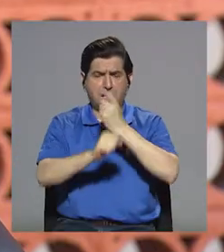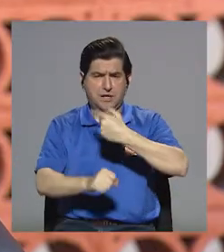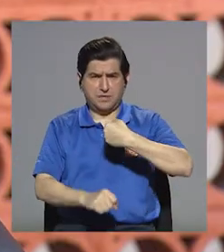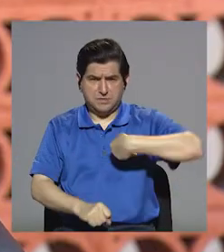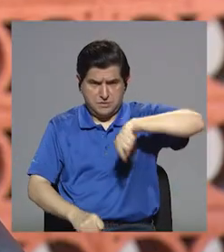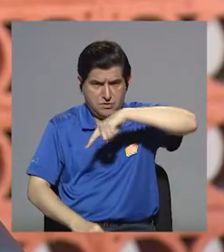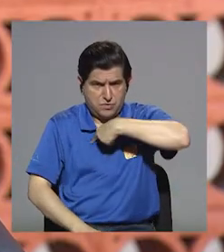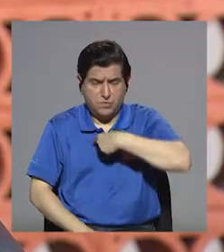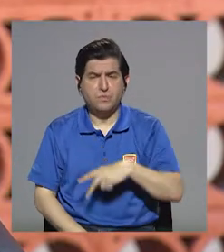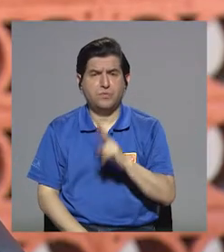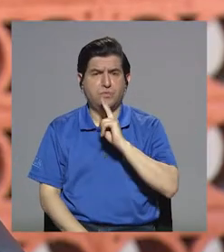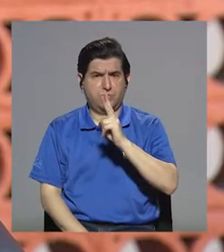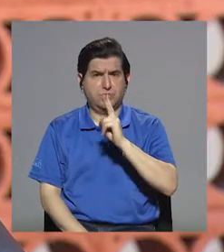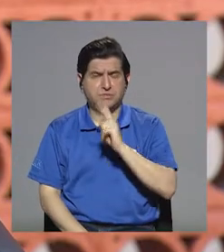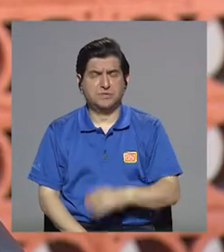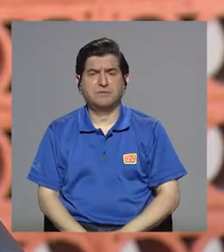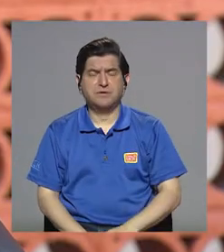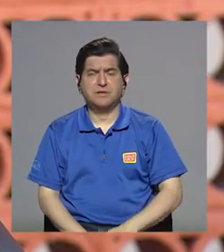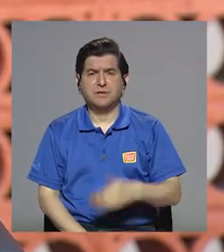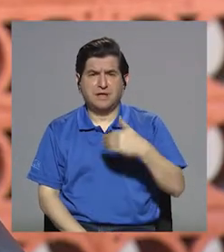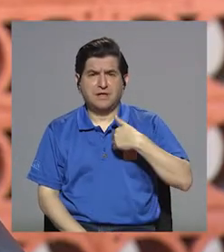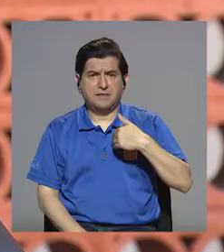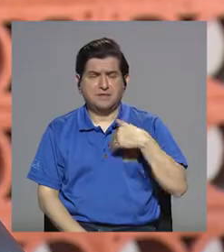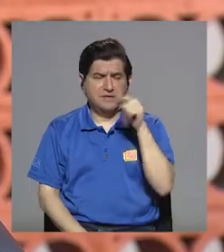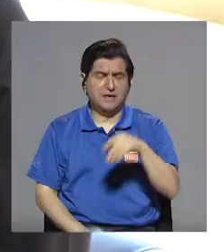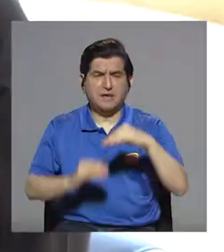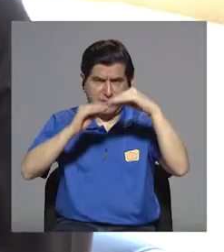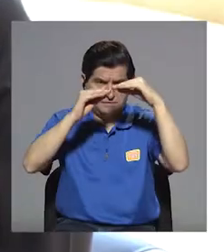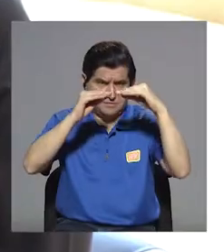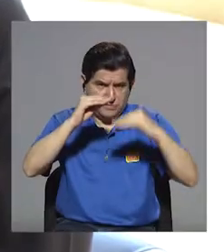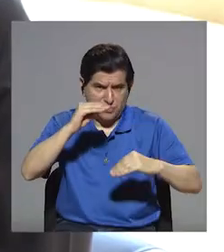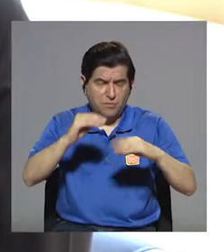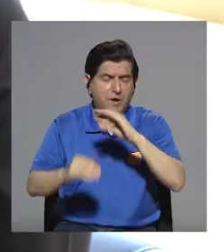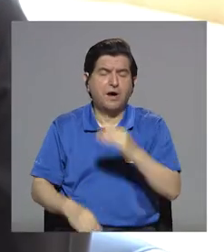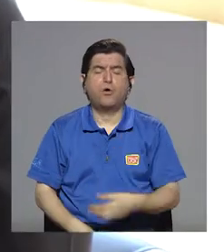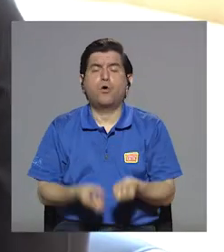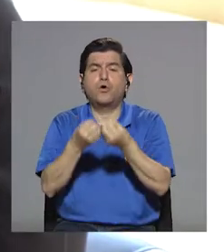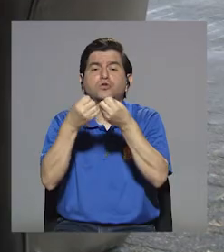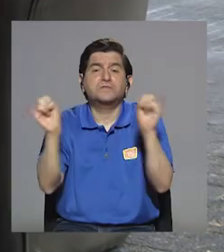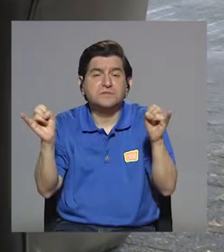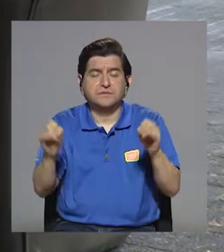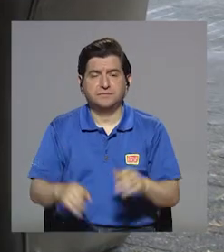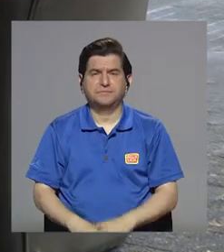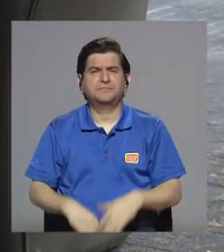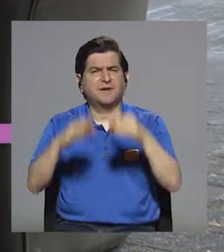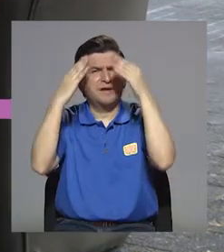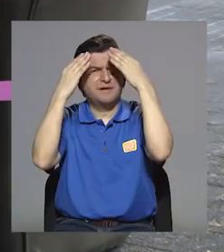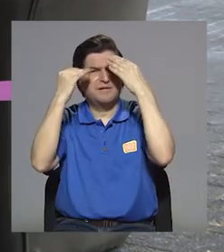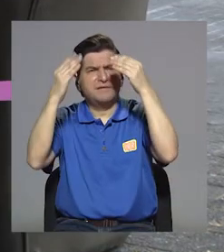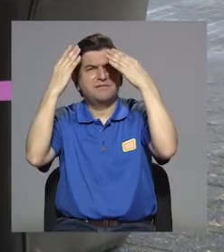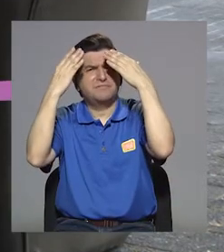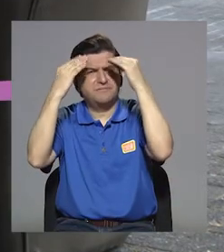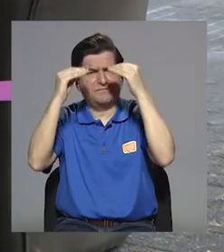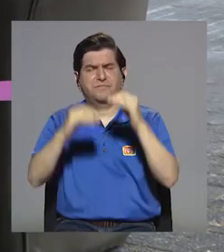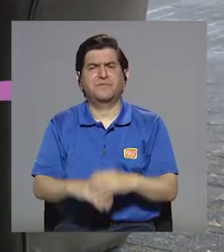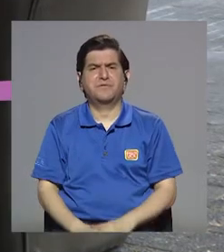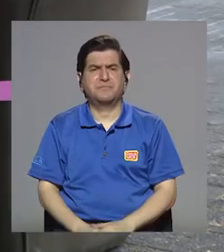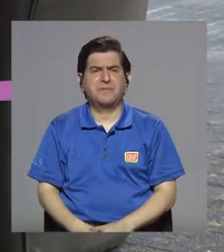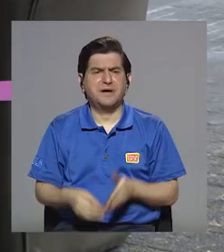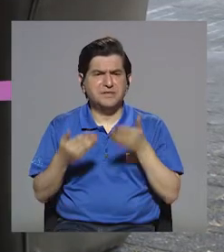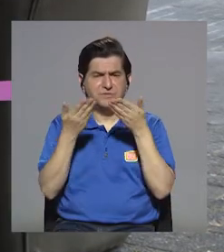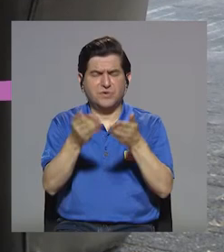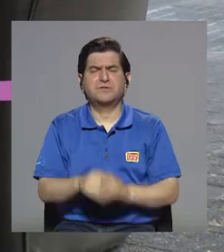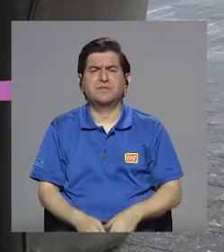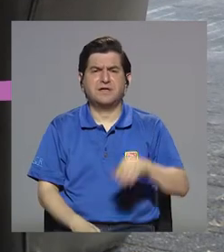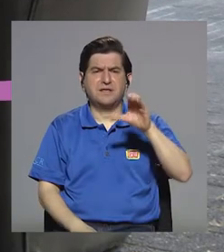seguros que realmente es bajo de o libre de... Exactamente. Ok. La información que le